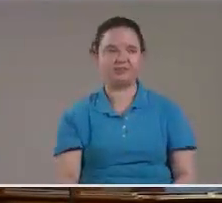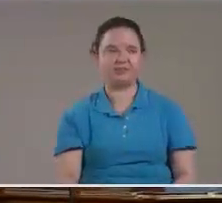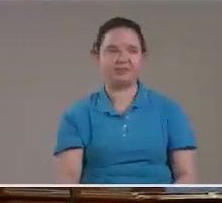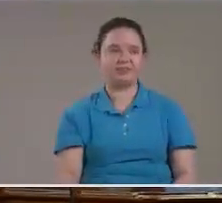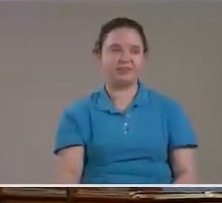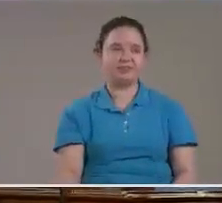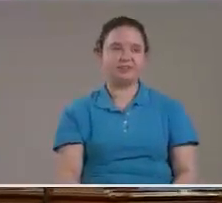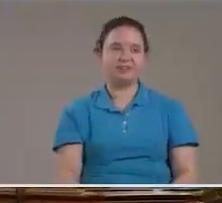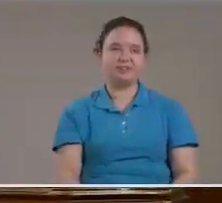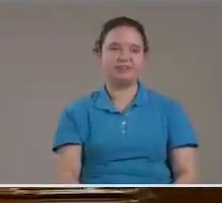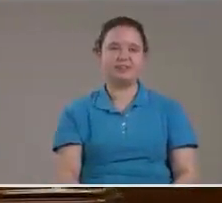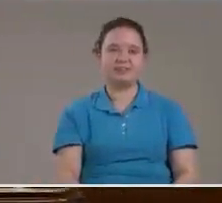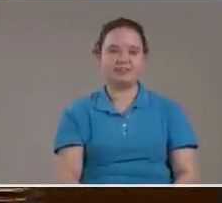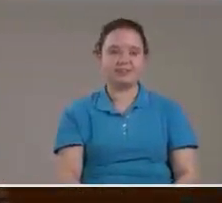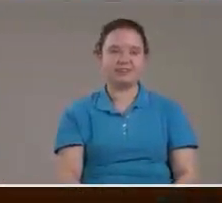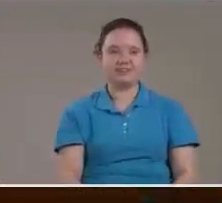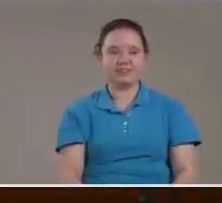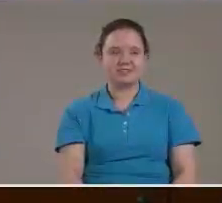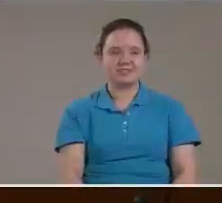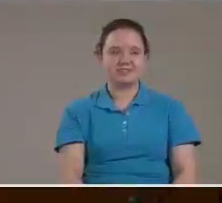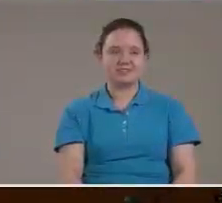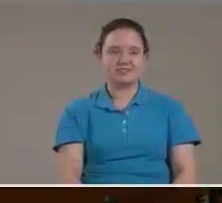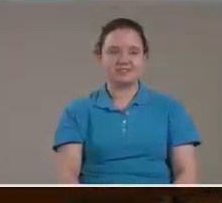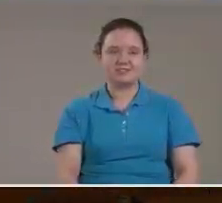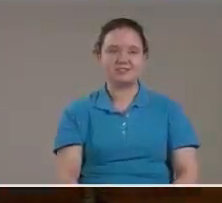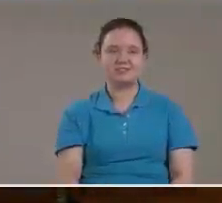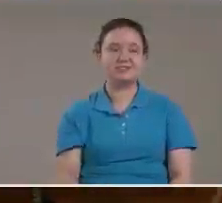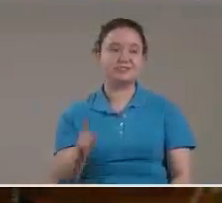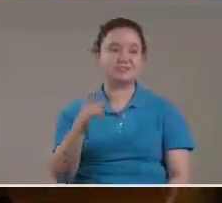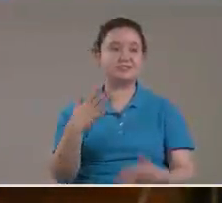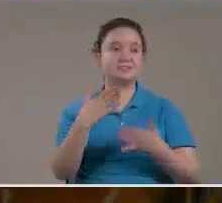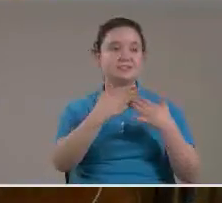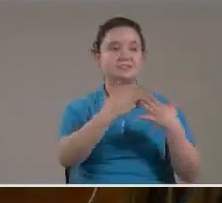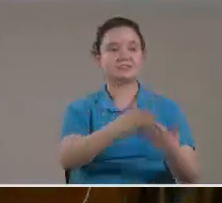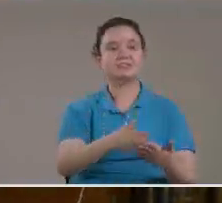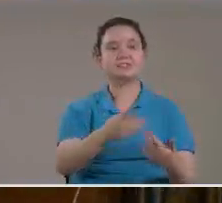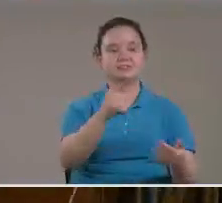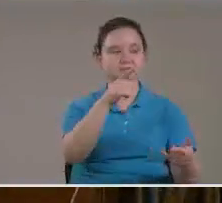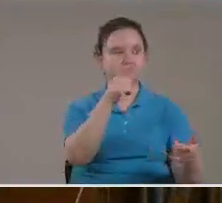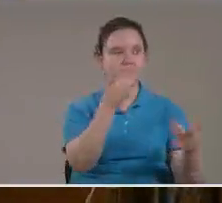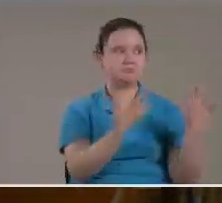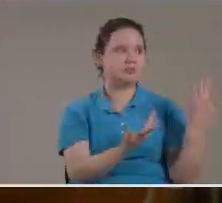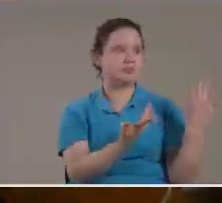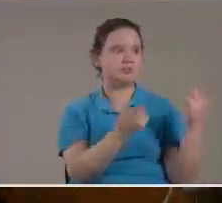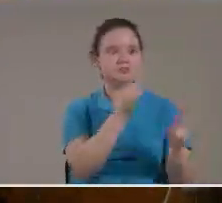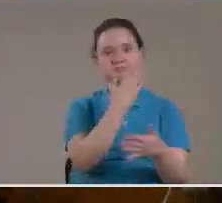Y pasa pagando Y le dan el vuelto Y se va